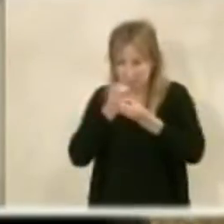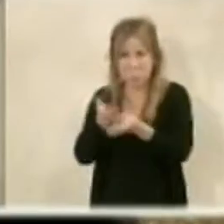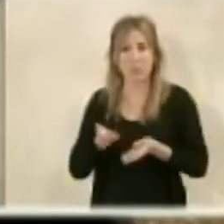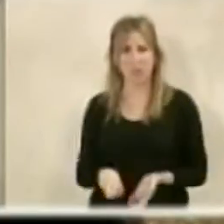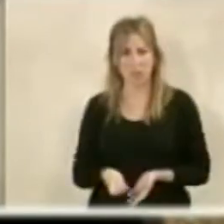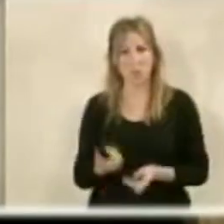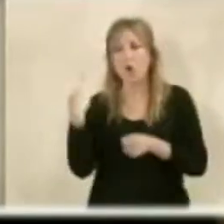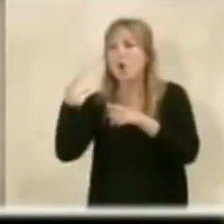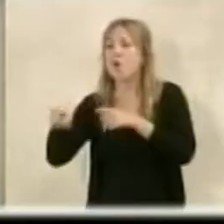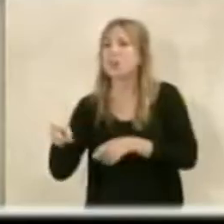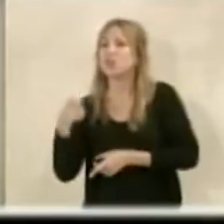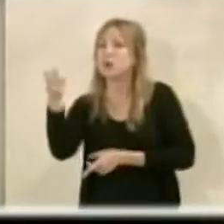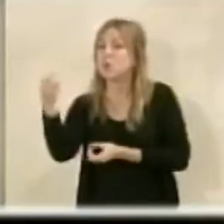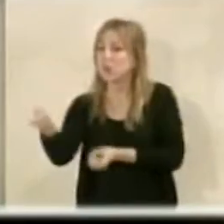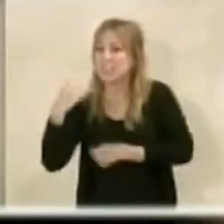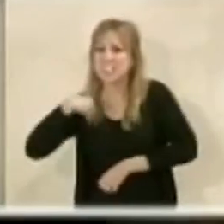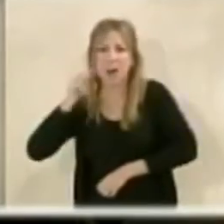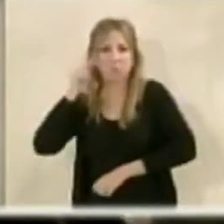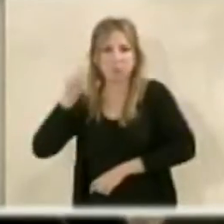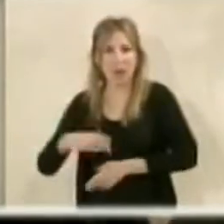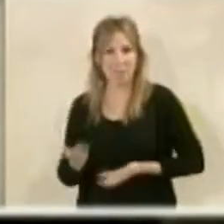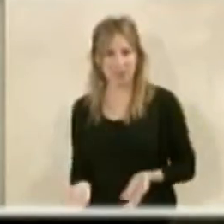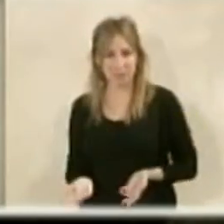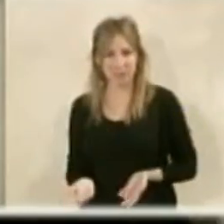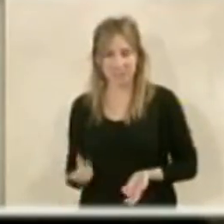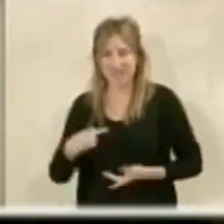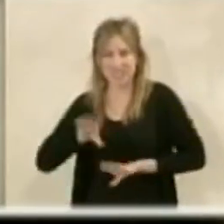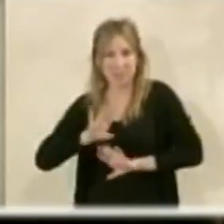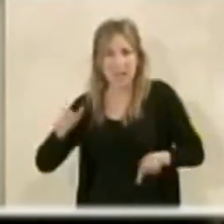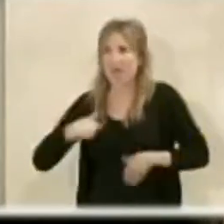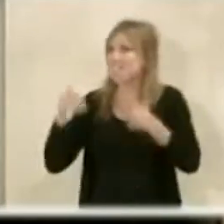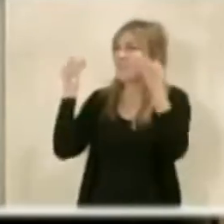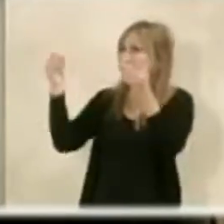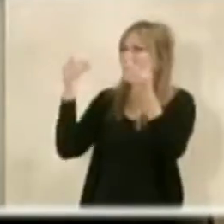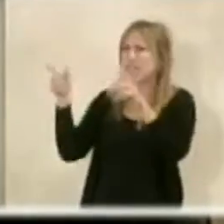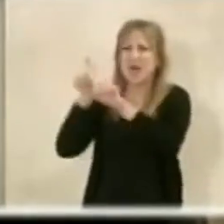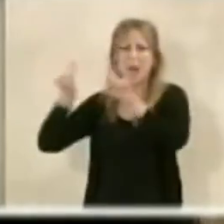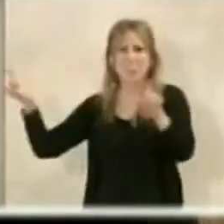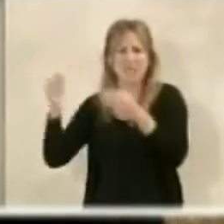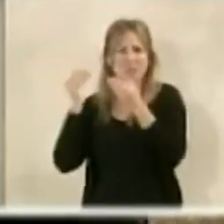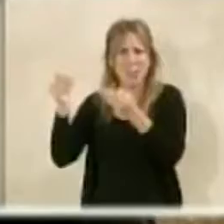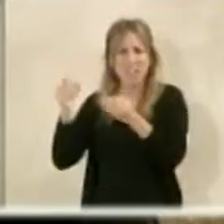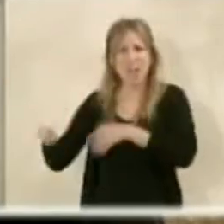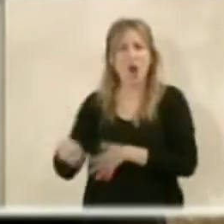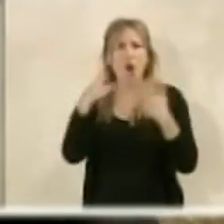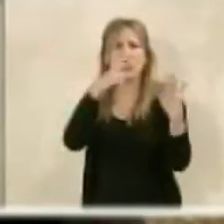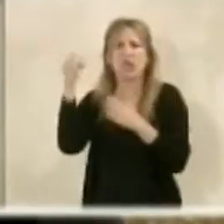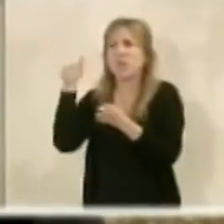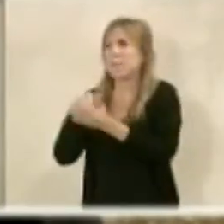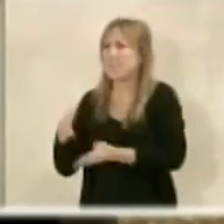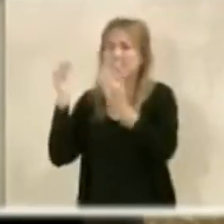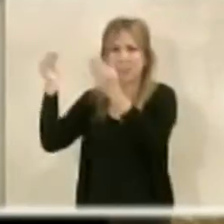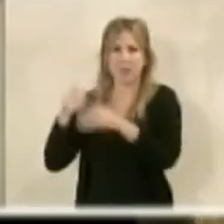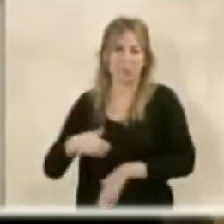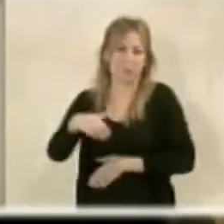Y luego hay otra cosa que usted afirma que ya es el colmo de las cosas. Hay que felicitar a la empresa de que se van a gastar 800 millones. Bueno,